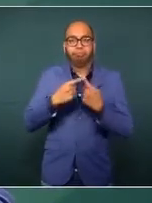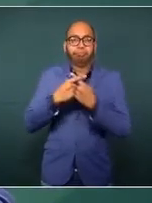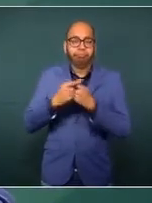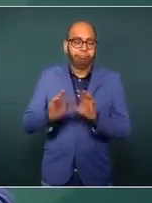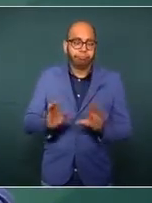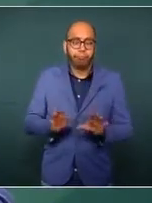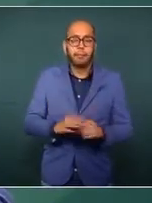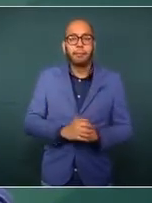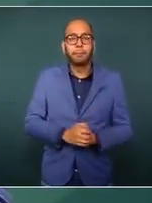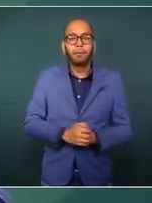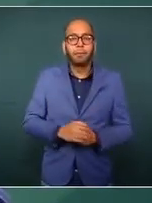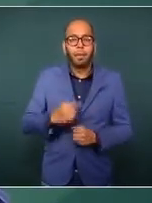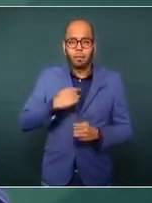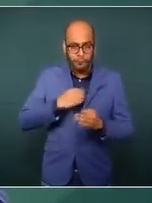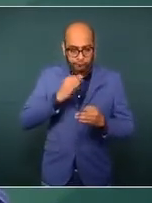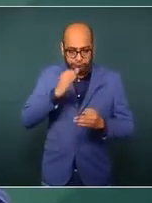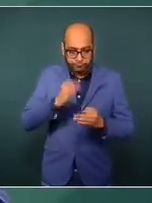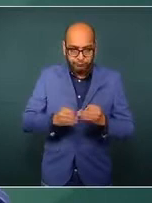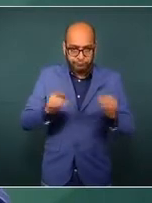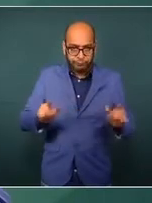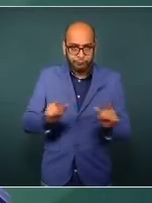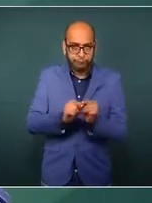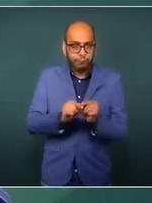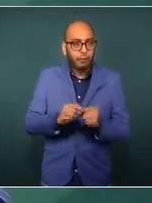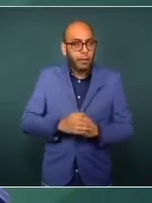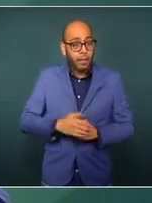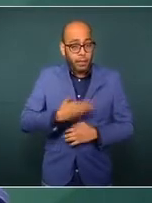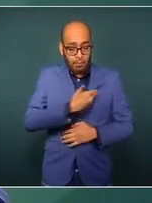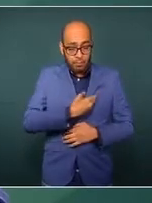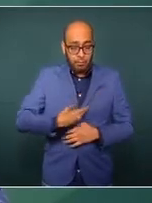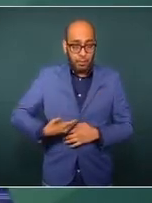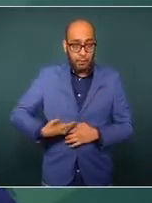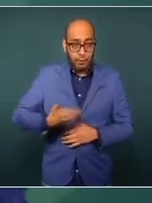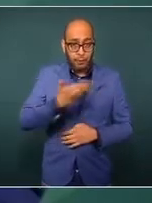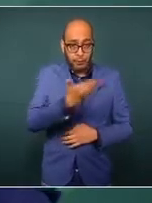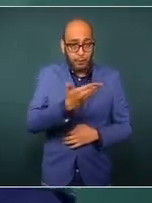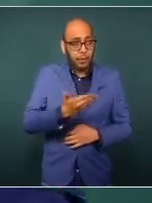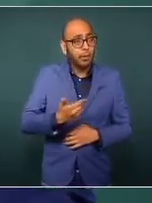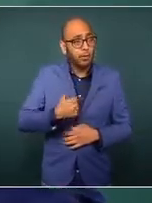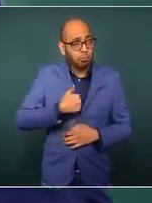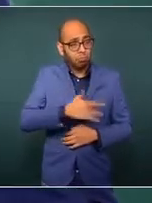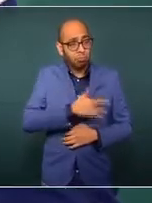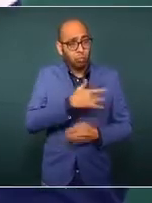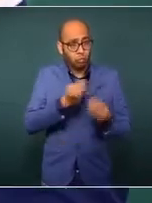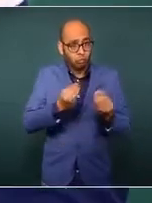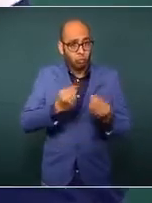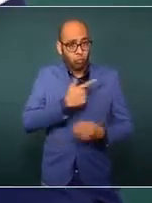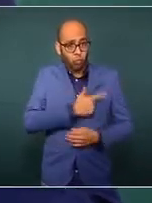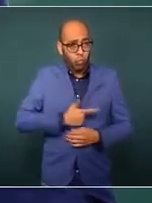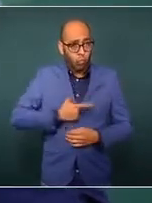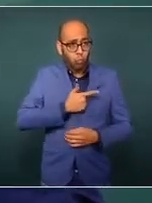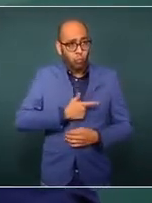termino señor presidente me da mucho gusto que usted esté acá